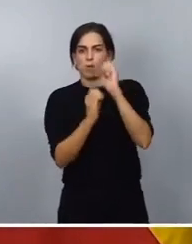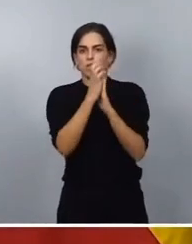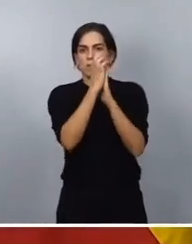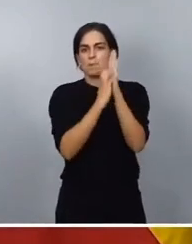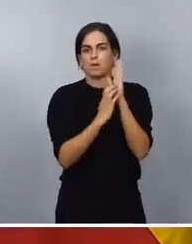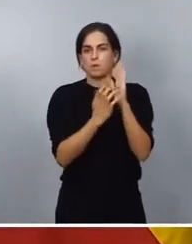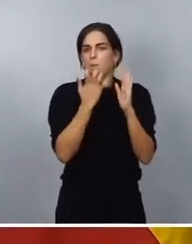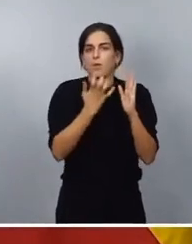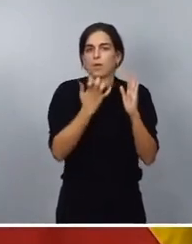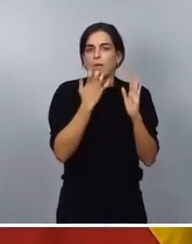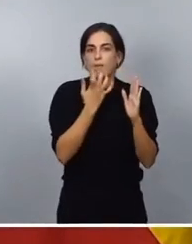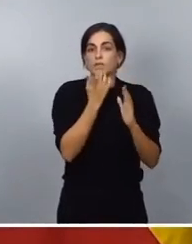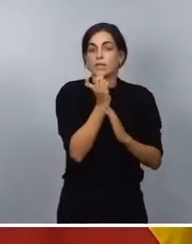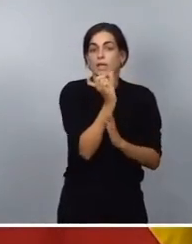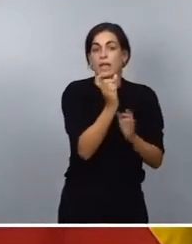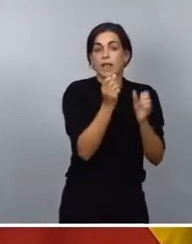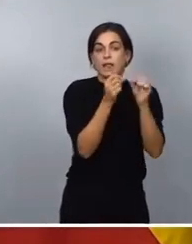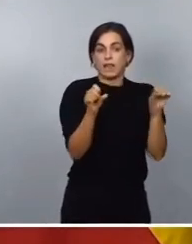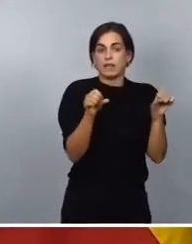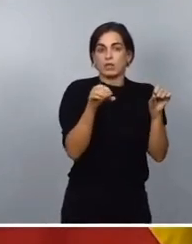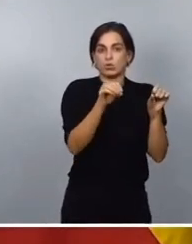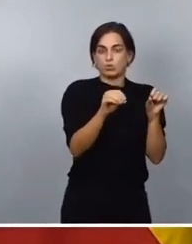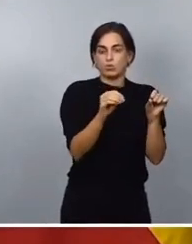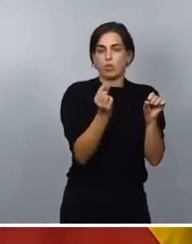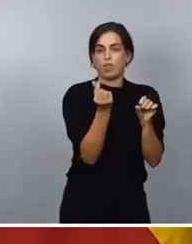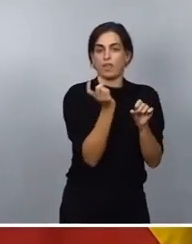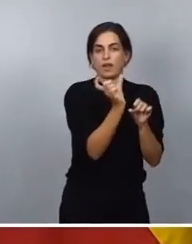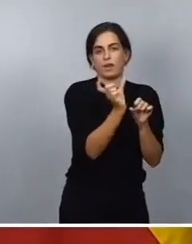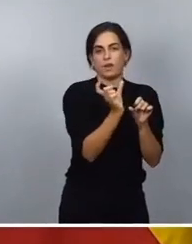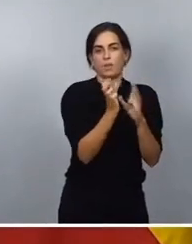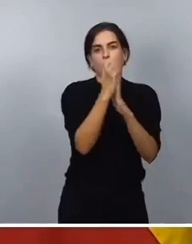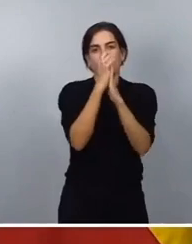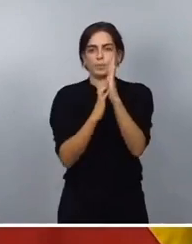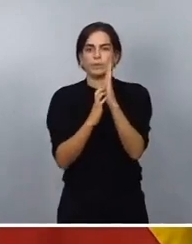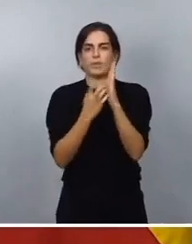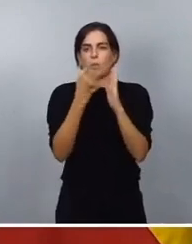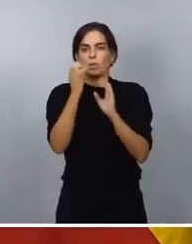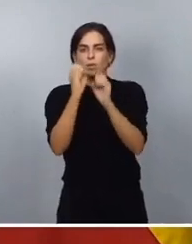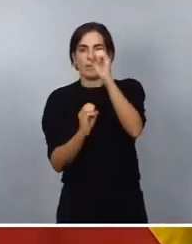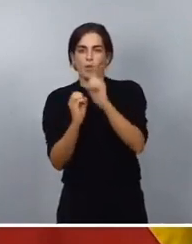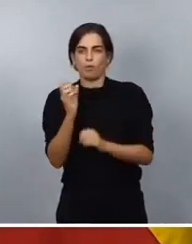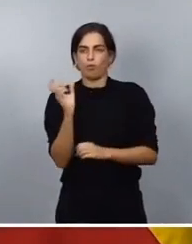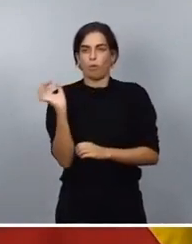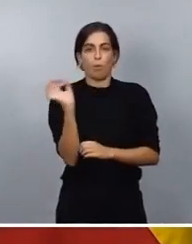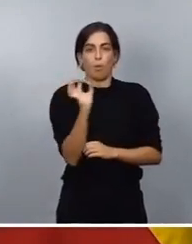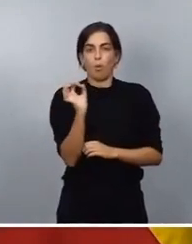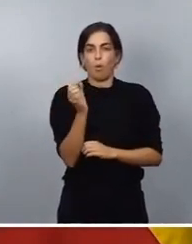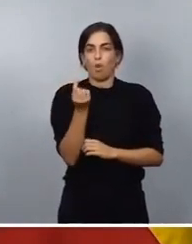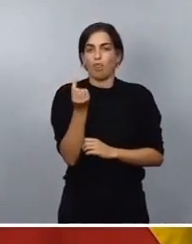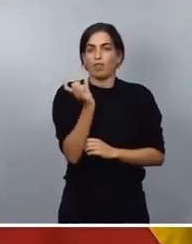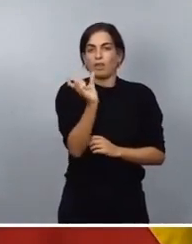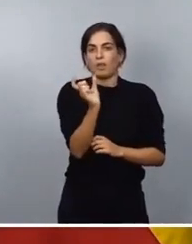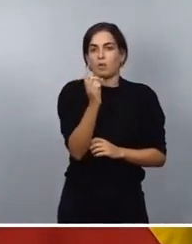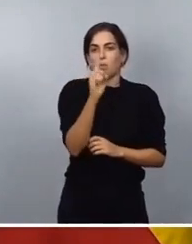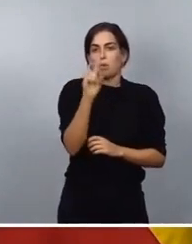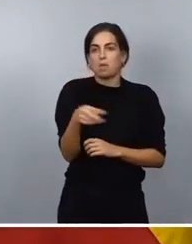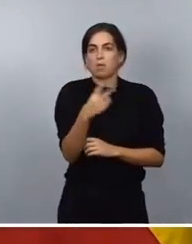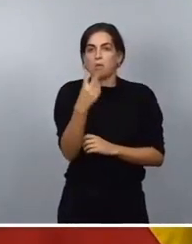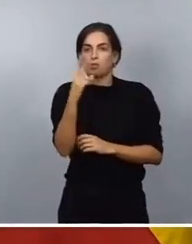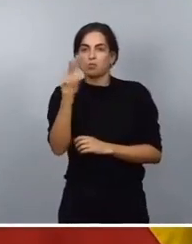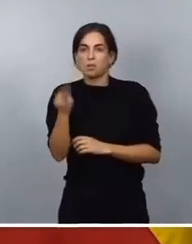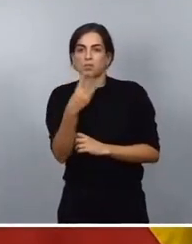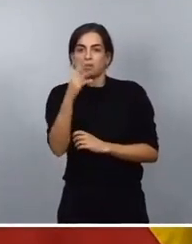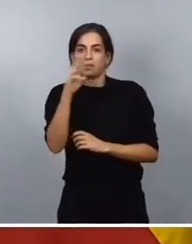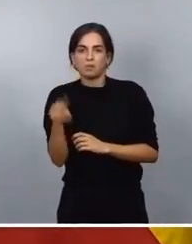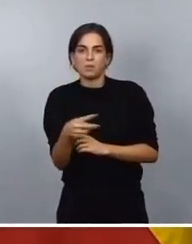etiqueta, o simplemente se fija una cantidad forfé, un euro, dos euros, tres euros, en función del